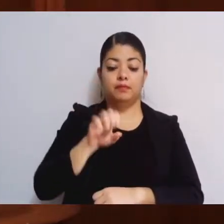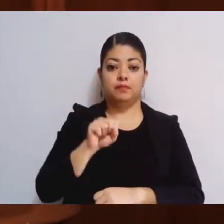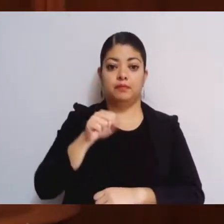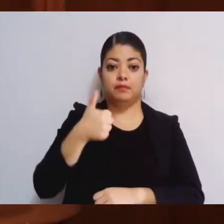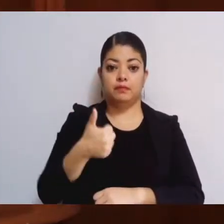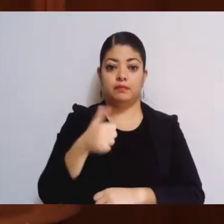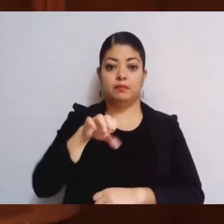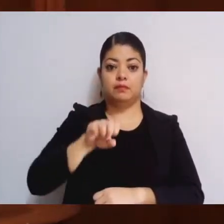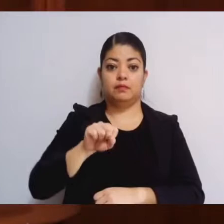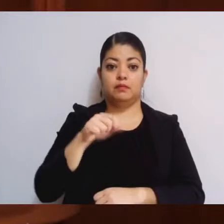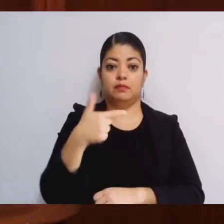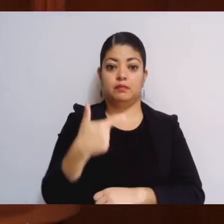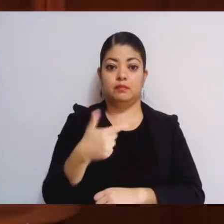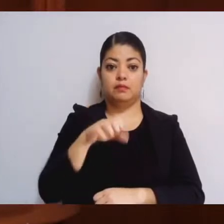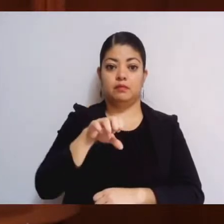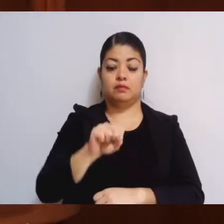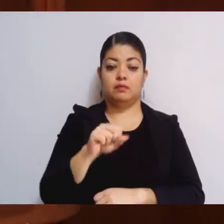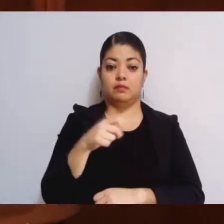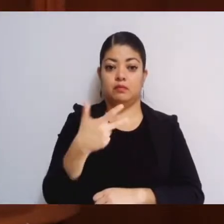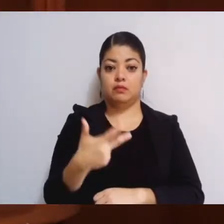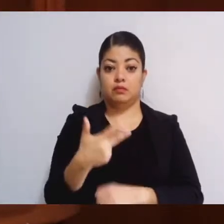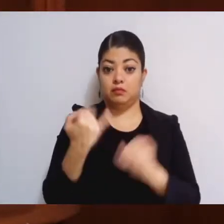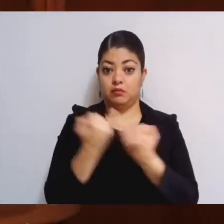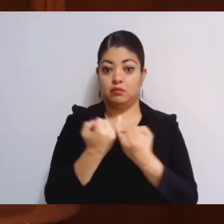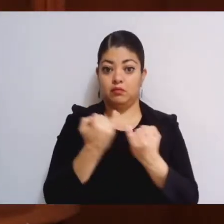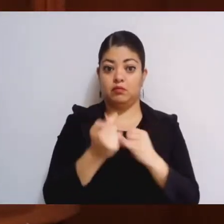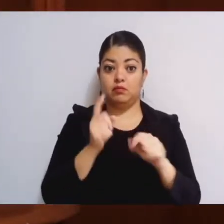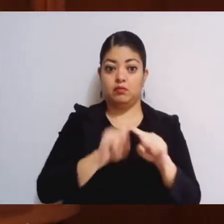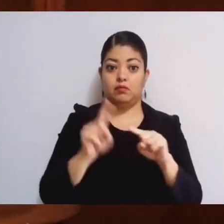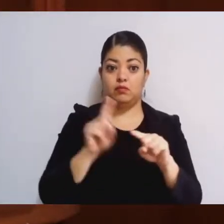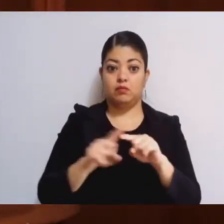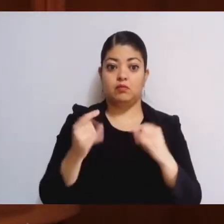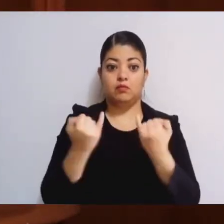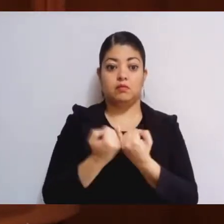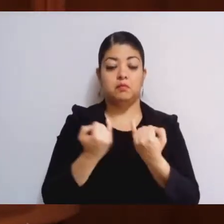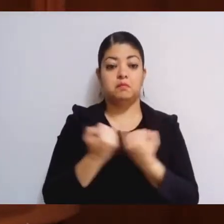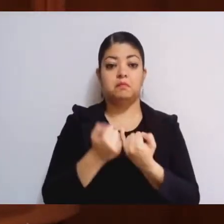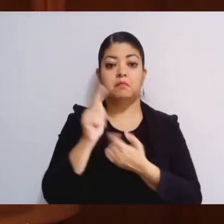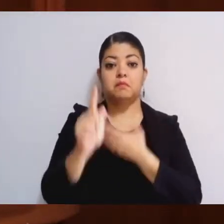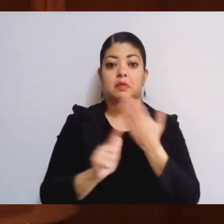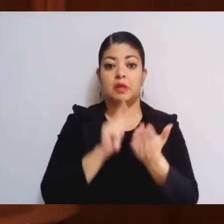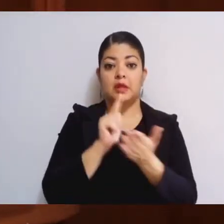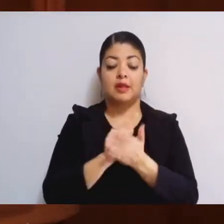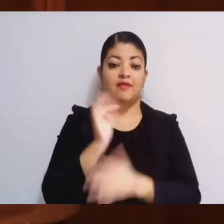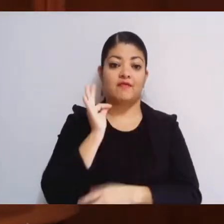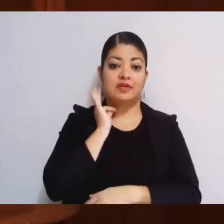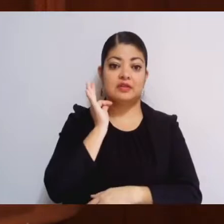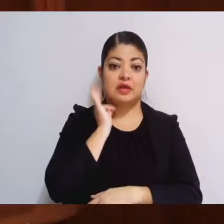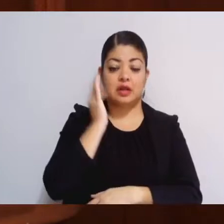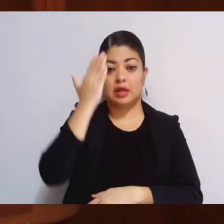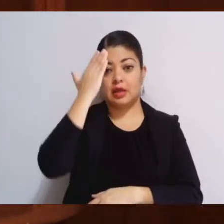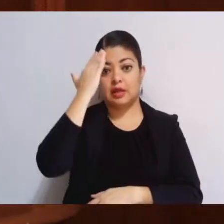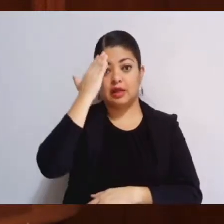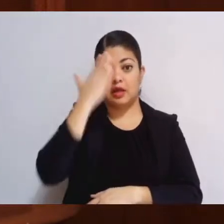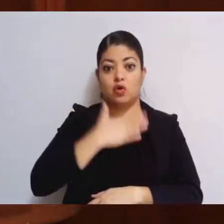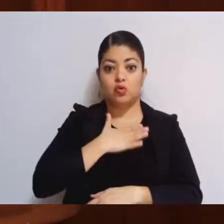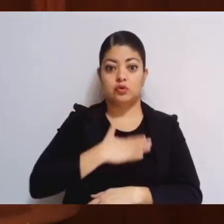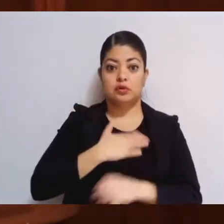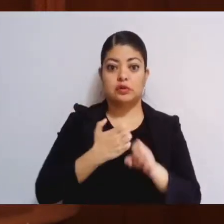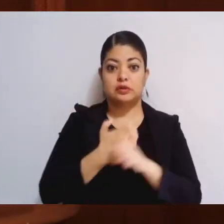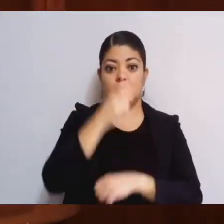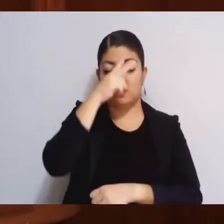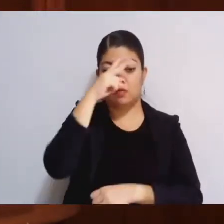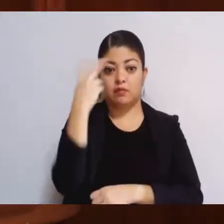67, 68 y demás relativos y aplicables de la Ley de la Fiscalía General de Justicia del Estado de México